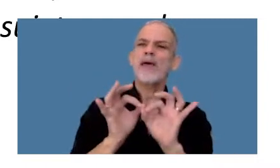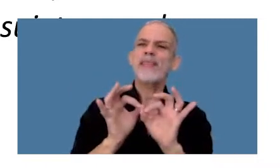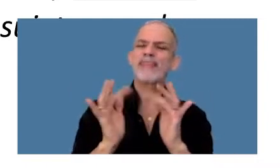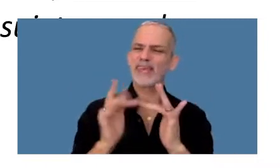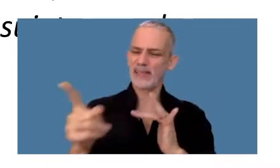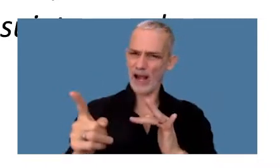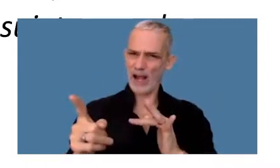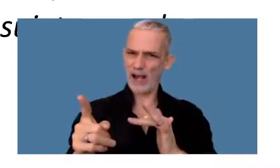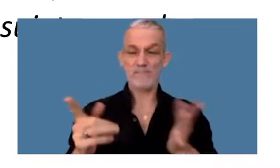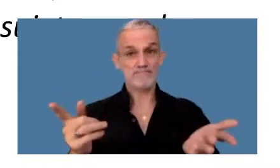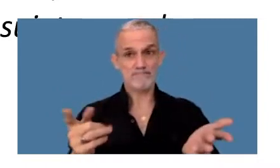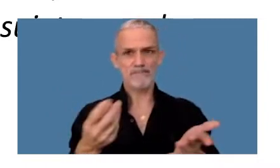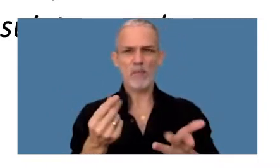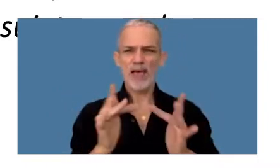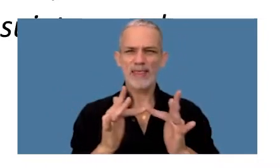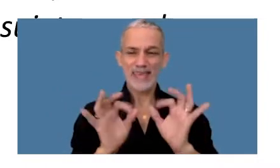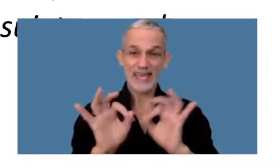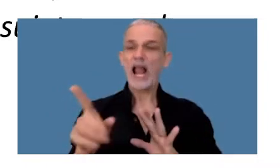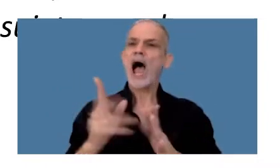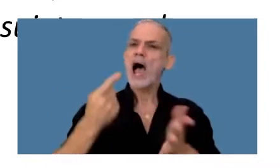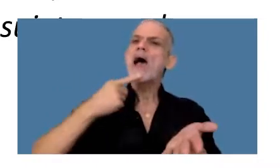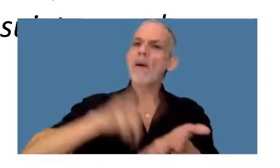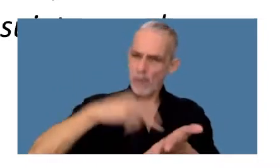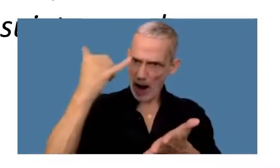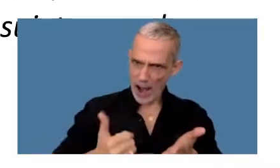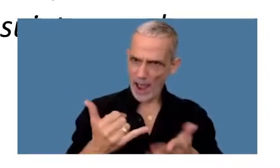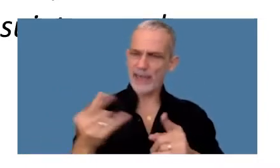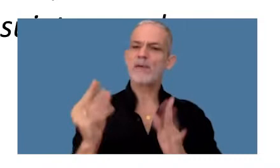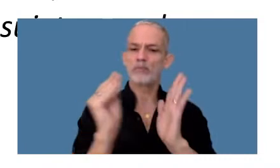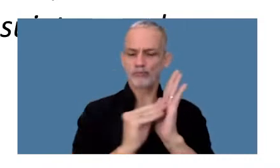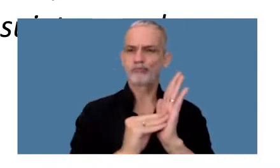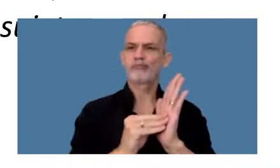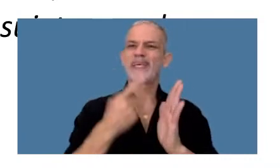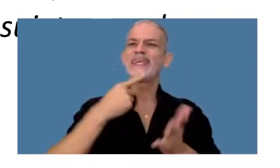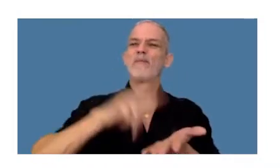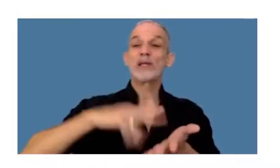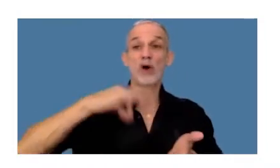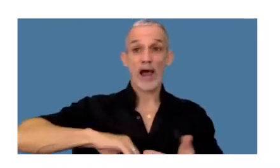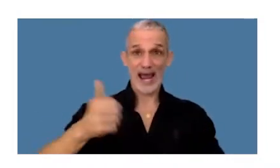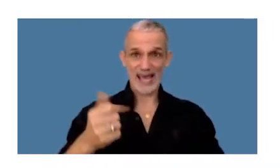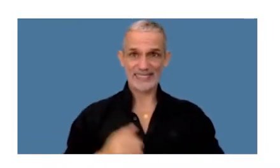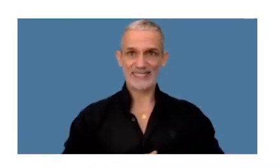Entonces estos son los que quedarían grabados grabadas por el impuesto a las ganancias